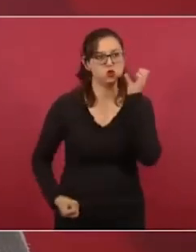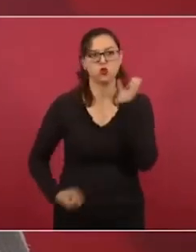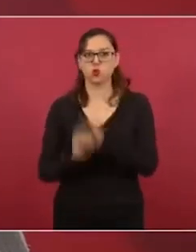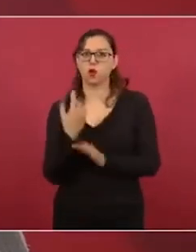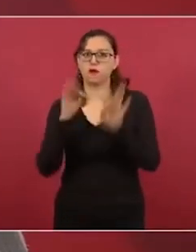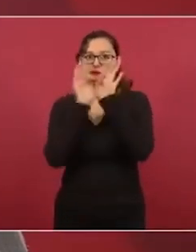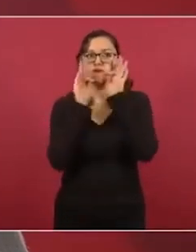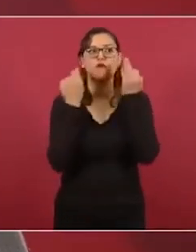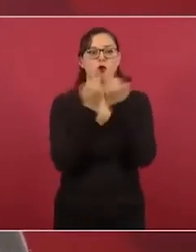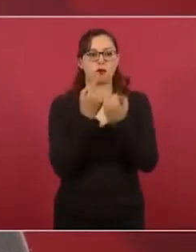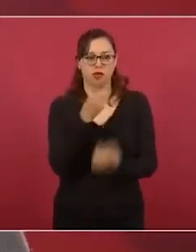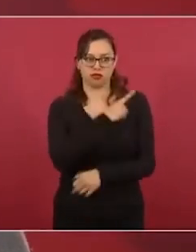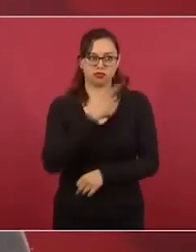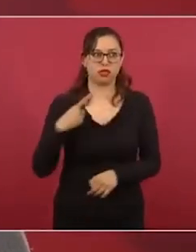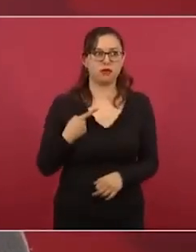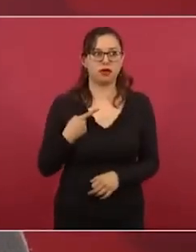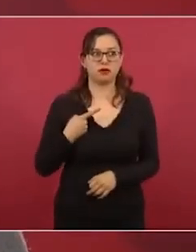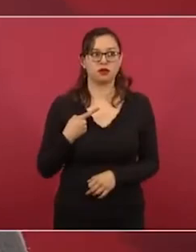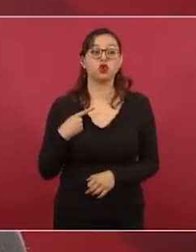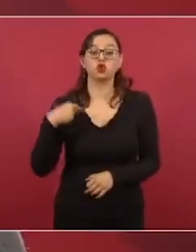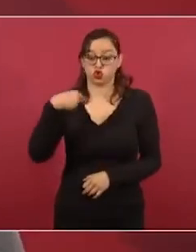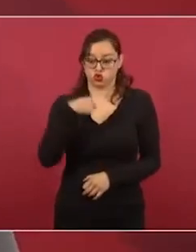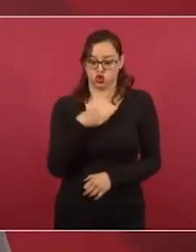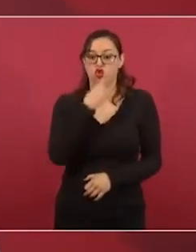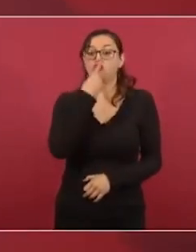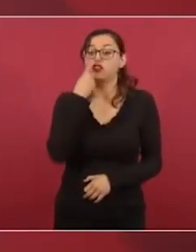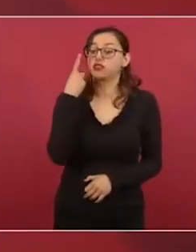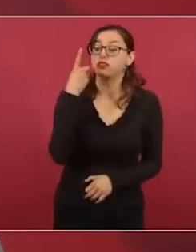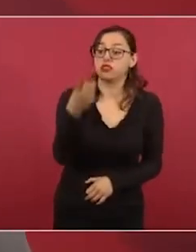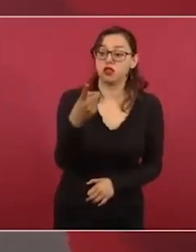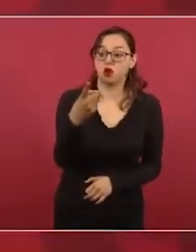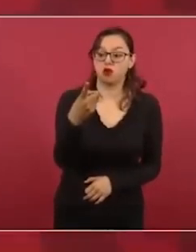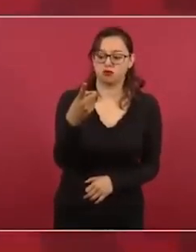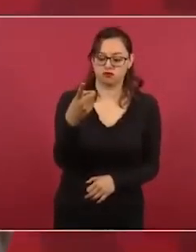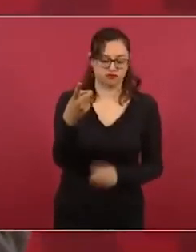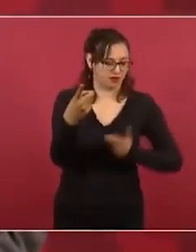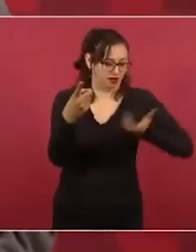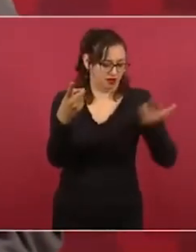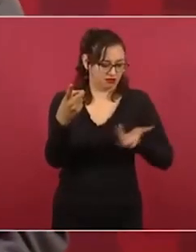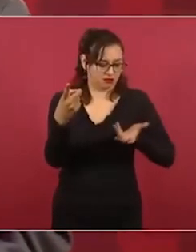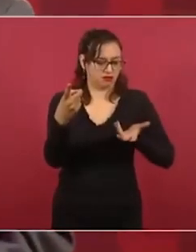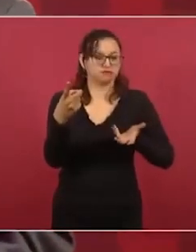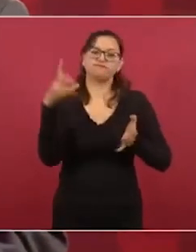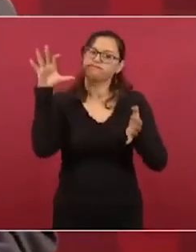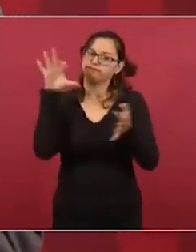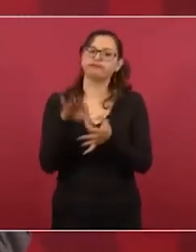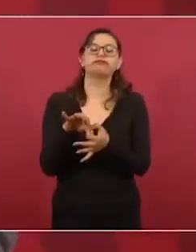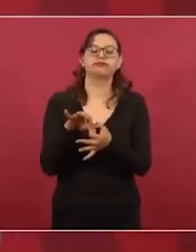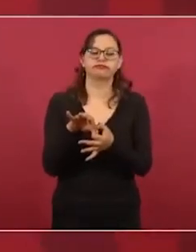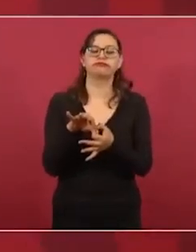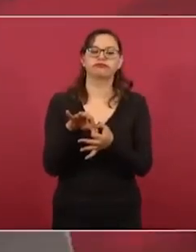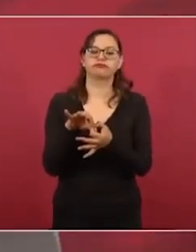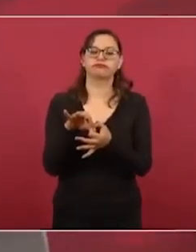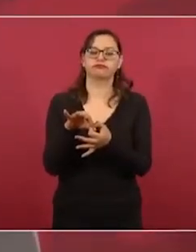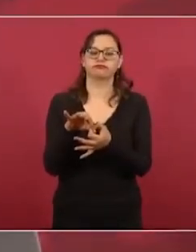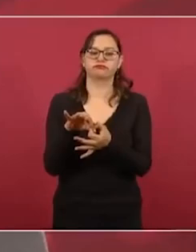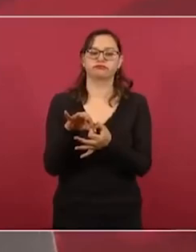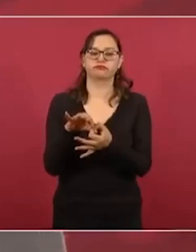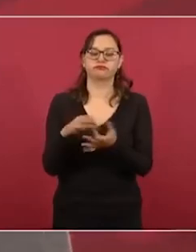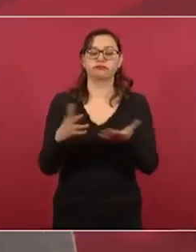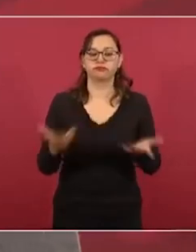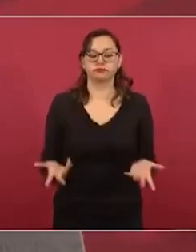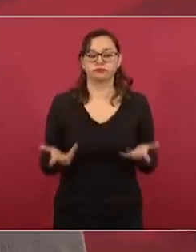hacer valer la independencia, la soberanía y